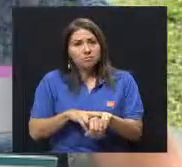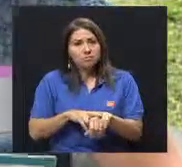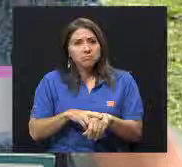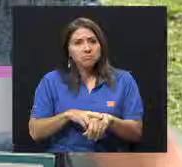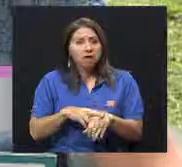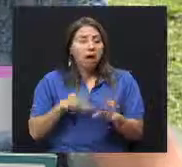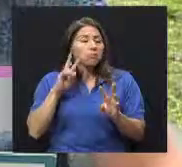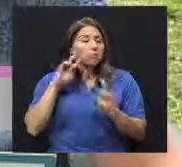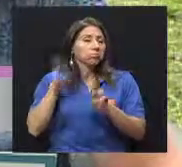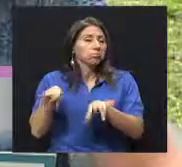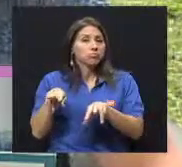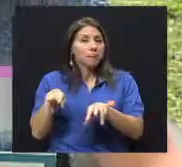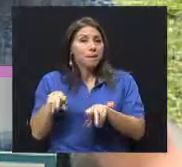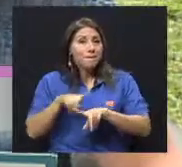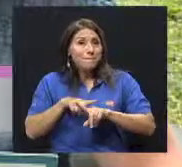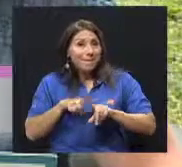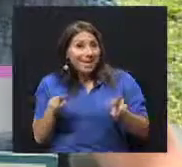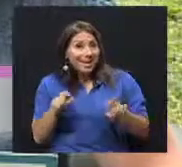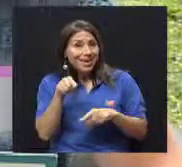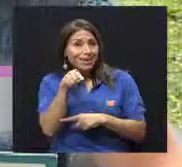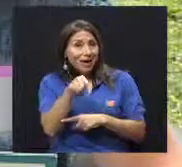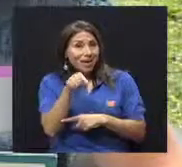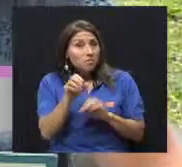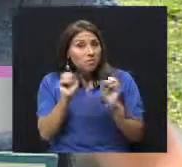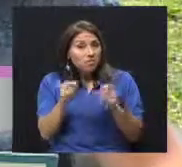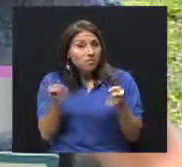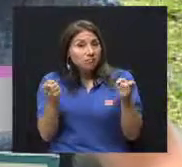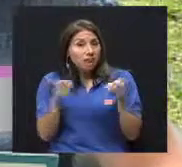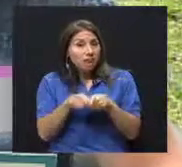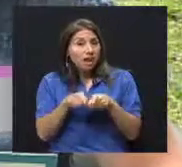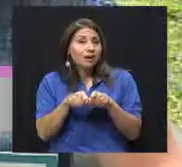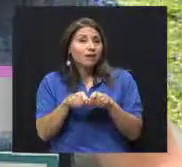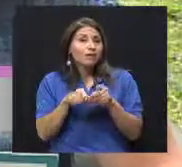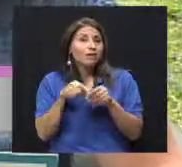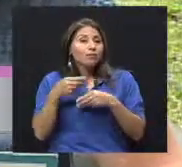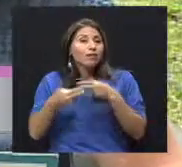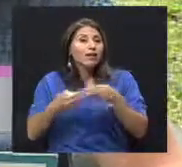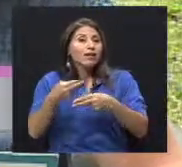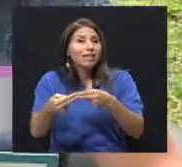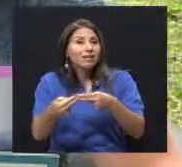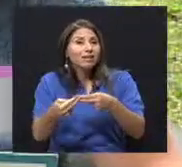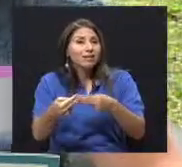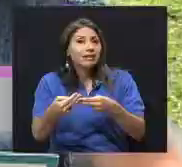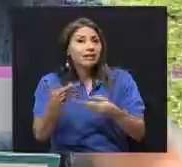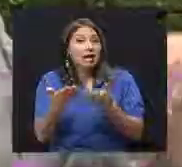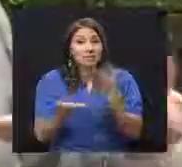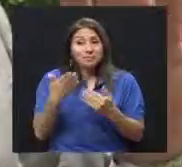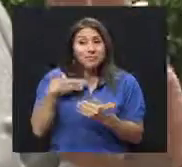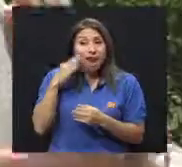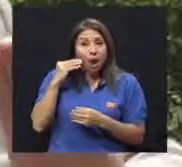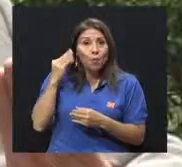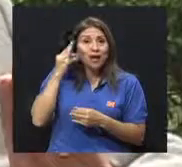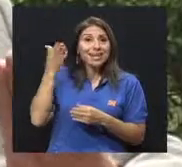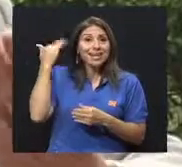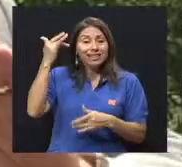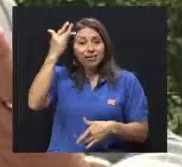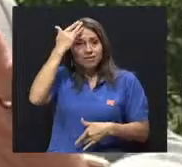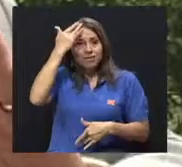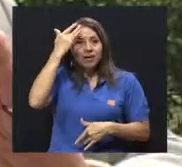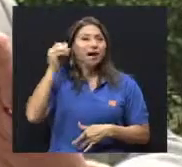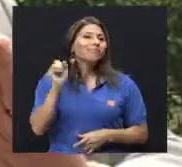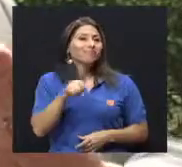tome como conciencia, pero si hay un factor de genética, mi abuelita o mi abuelito. O ese factor